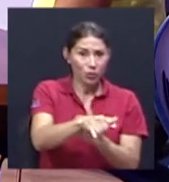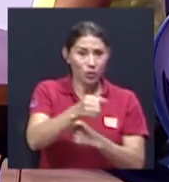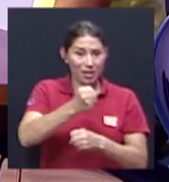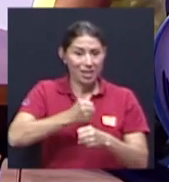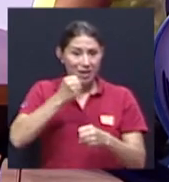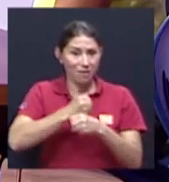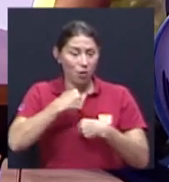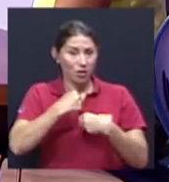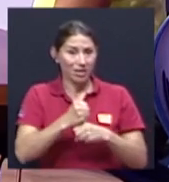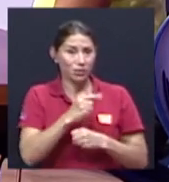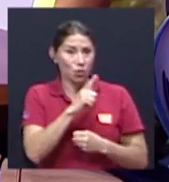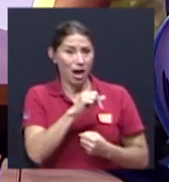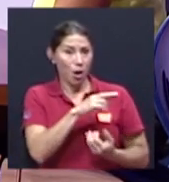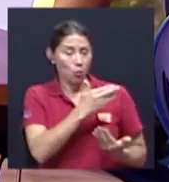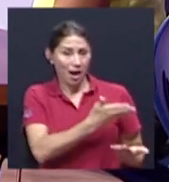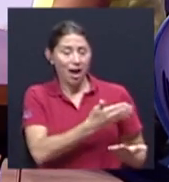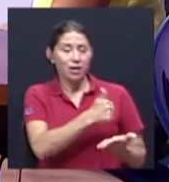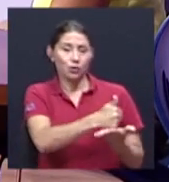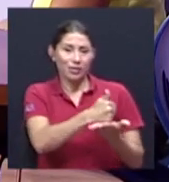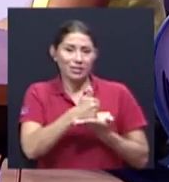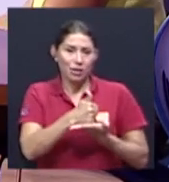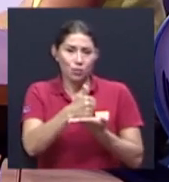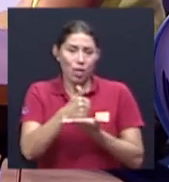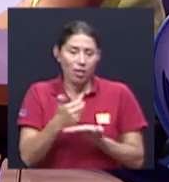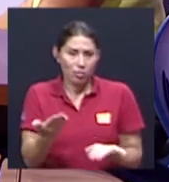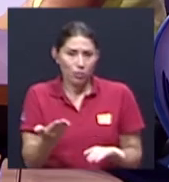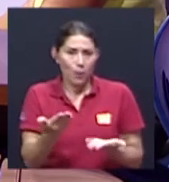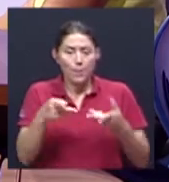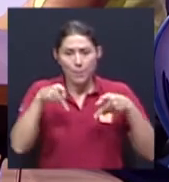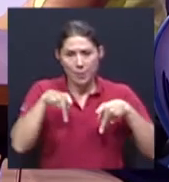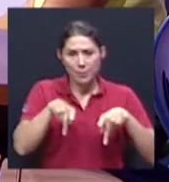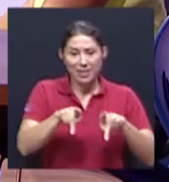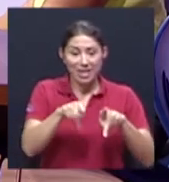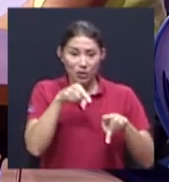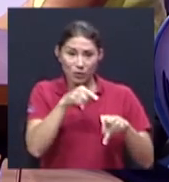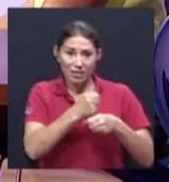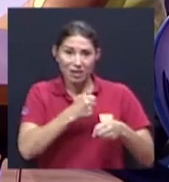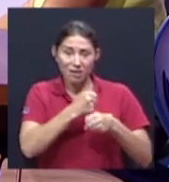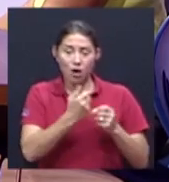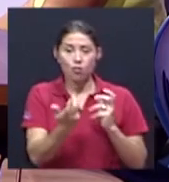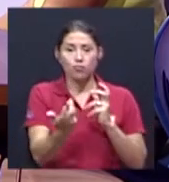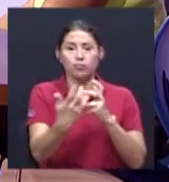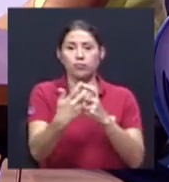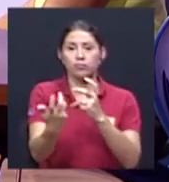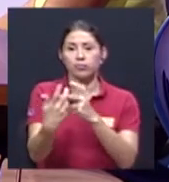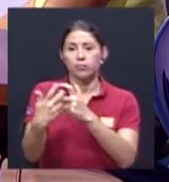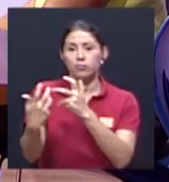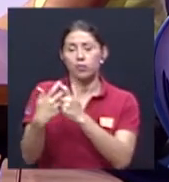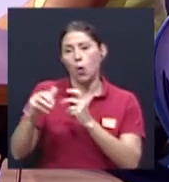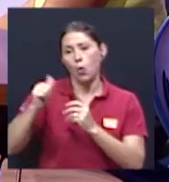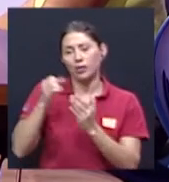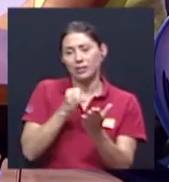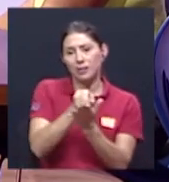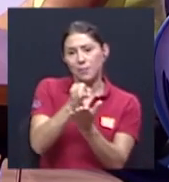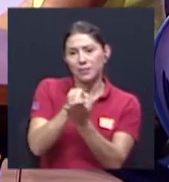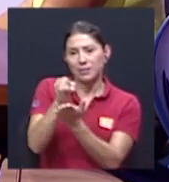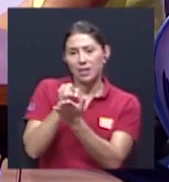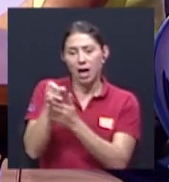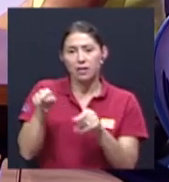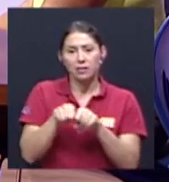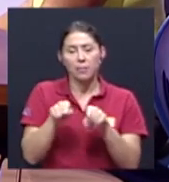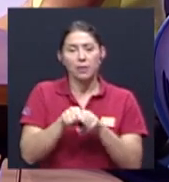nos está ayudando, ¿verdad? Y nos está permitiendo complementarlo con otras investigaciones que venimos realizando también.